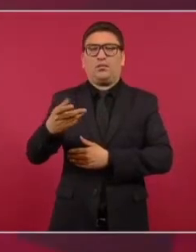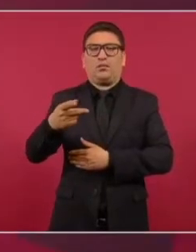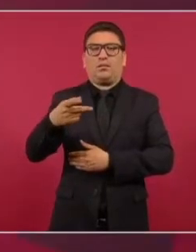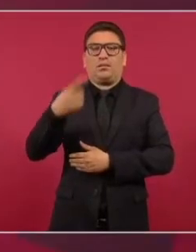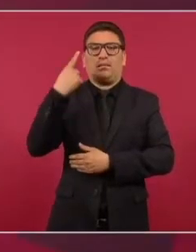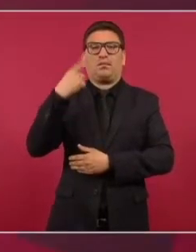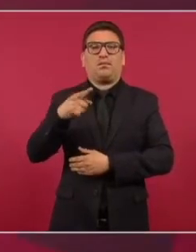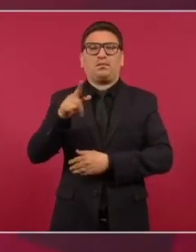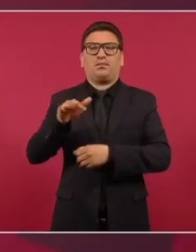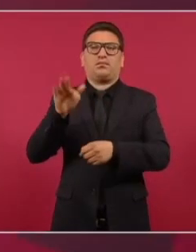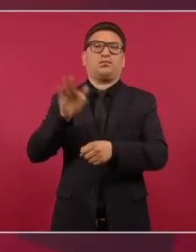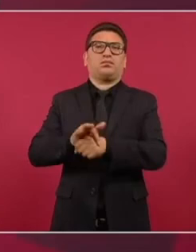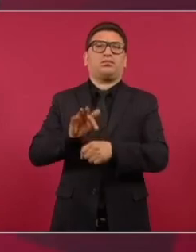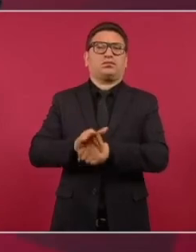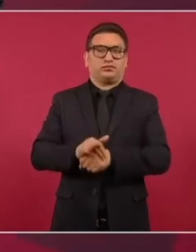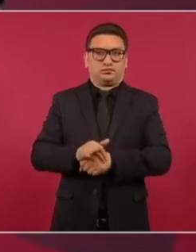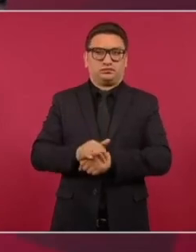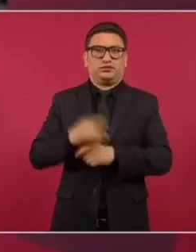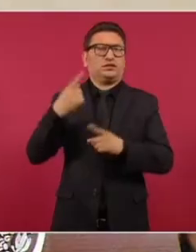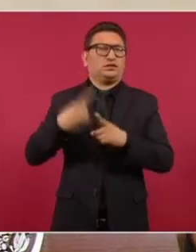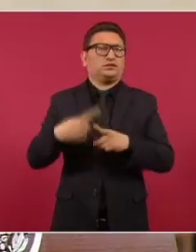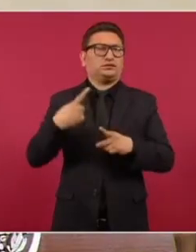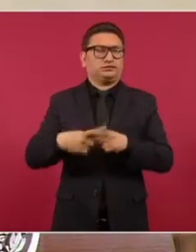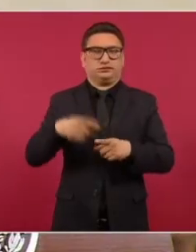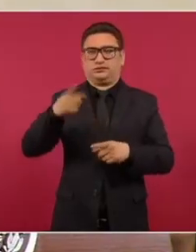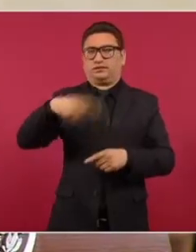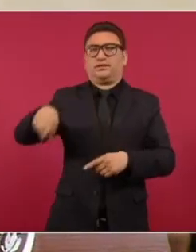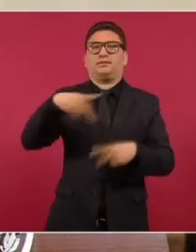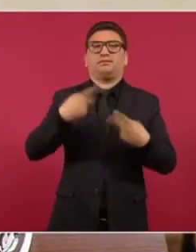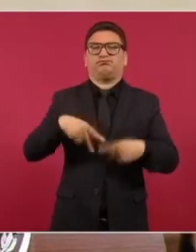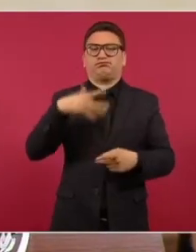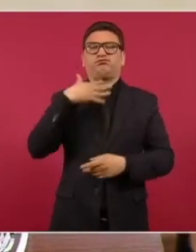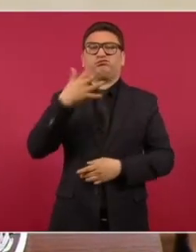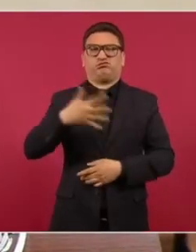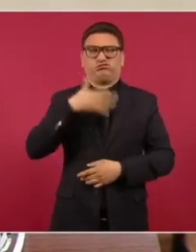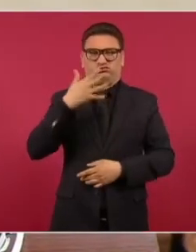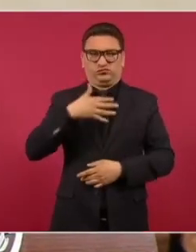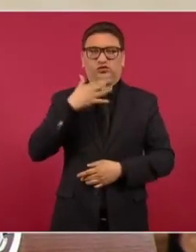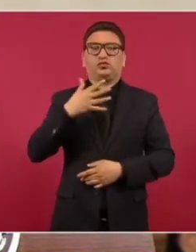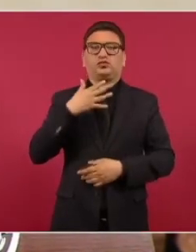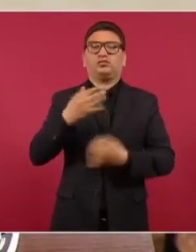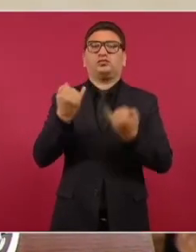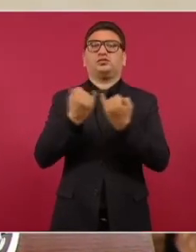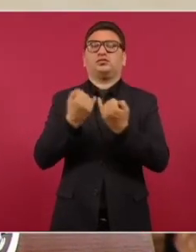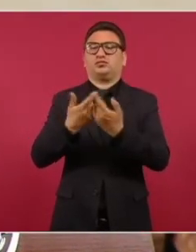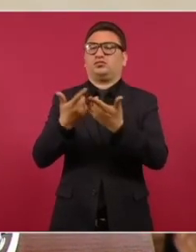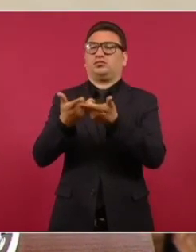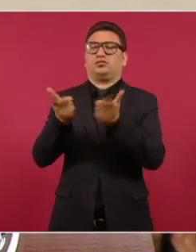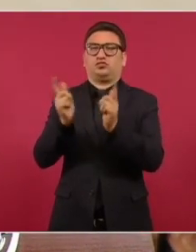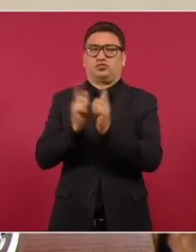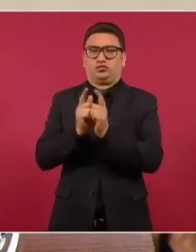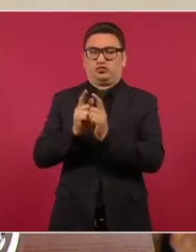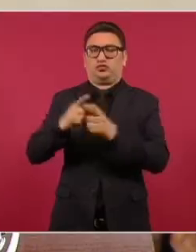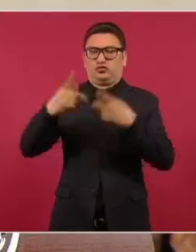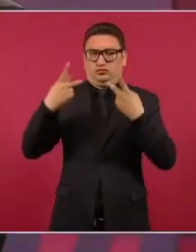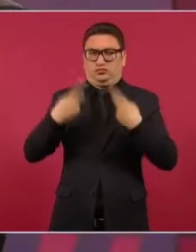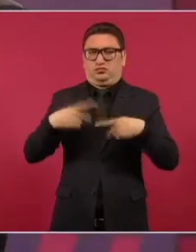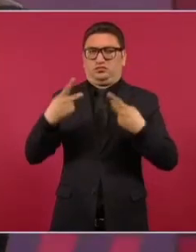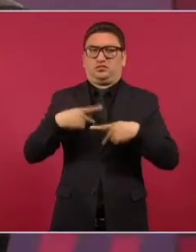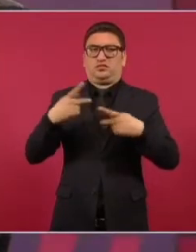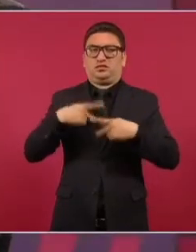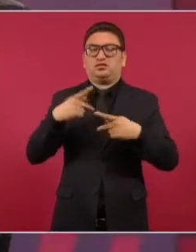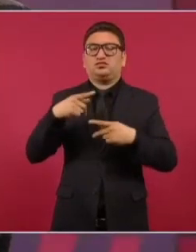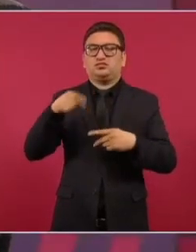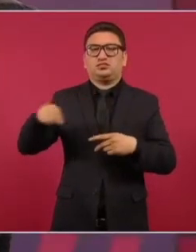a corruptos y a las élites del poder económico y del poder político